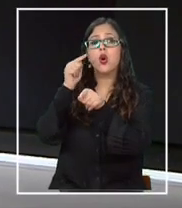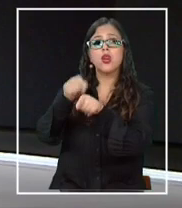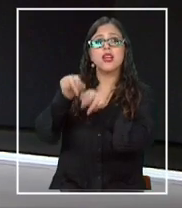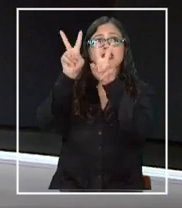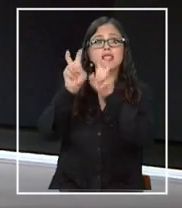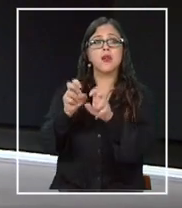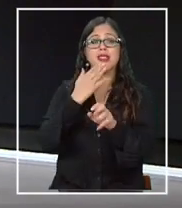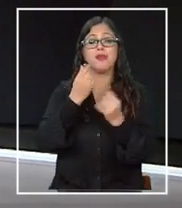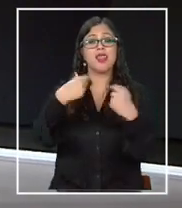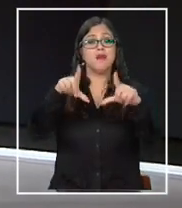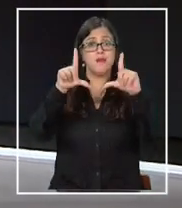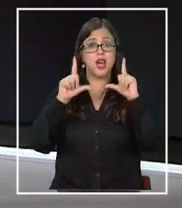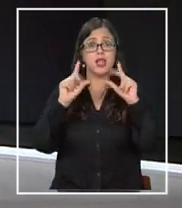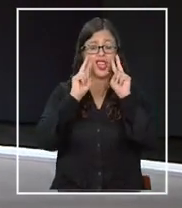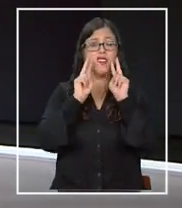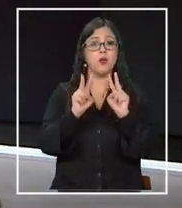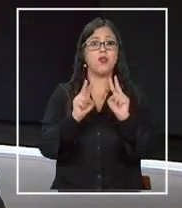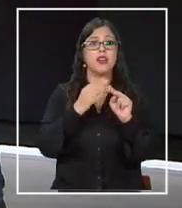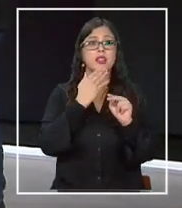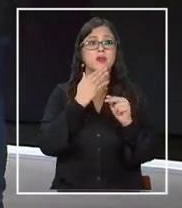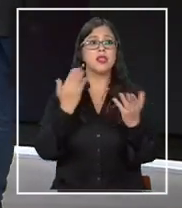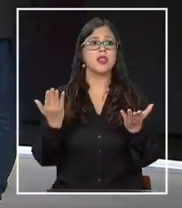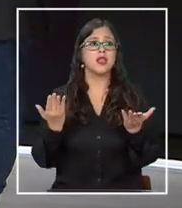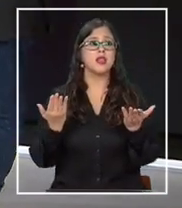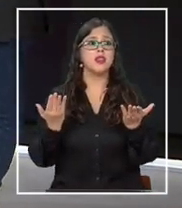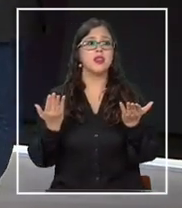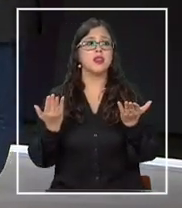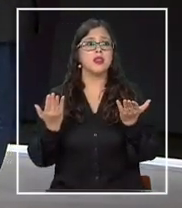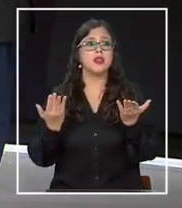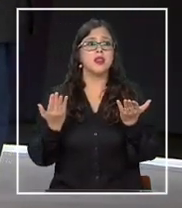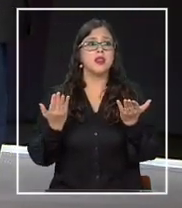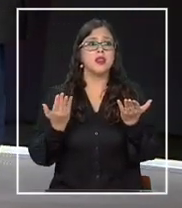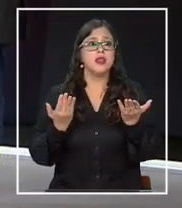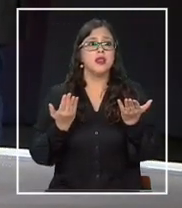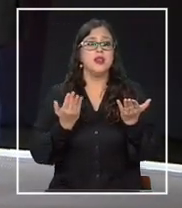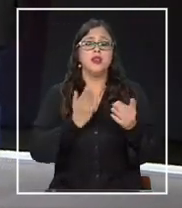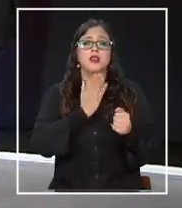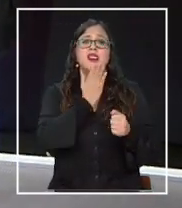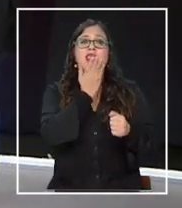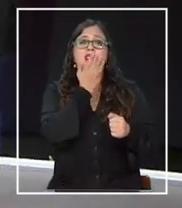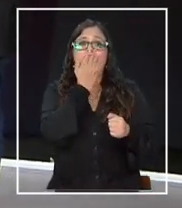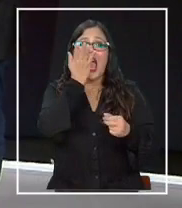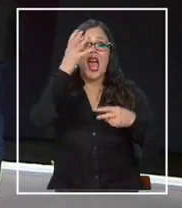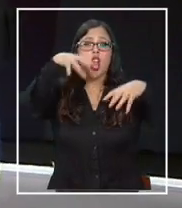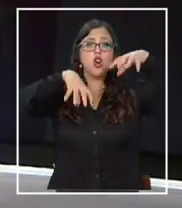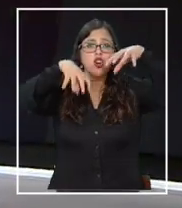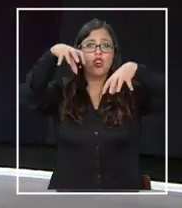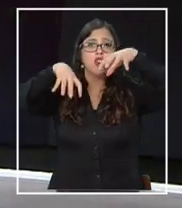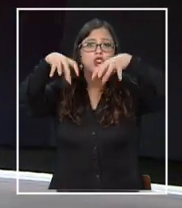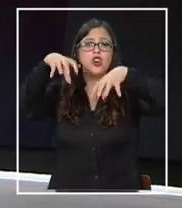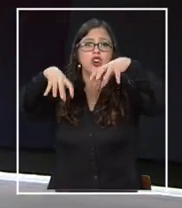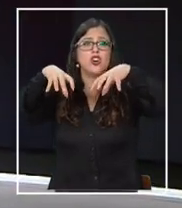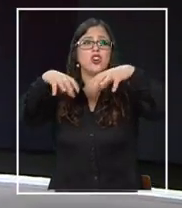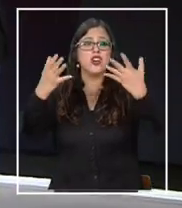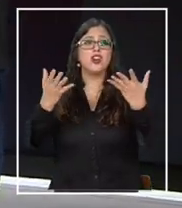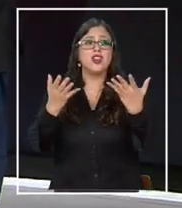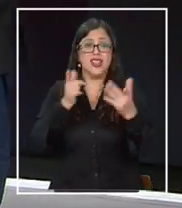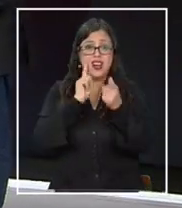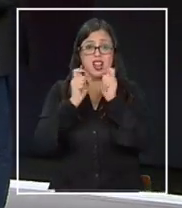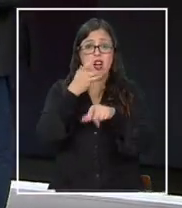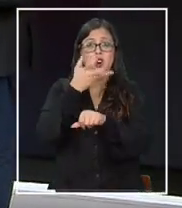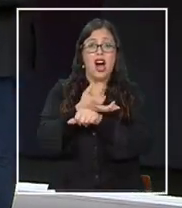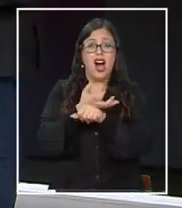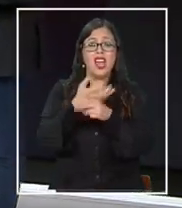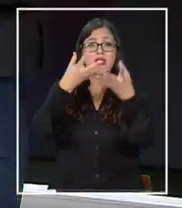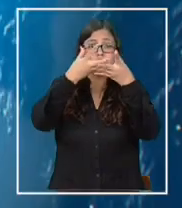aquello, imágenes que vamos a revisar y que tienen que ver también con los hielos del Ártico. Que claro, hay un riesgo evidente de deshielo y